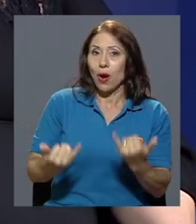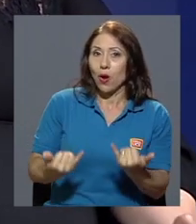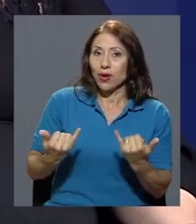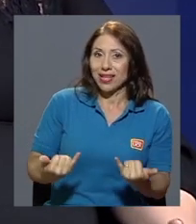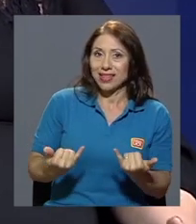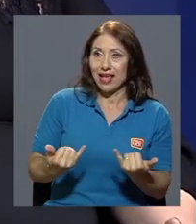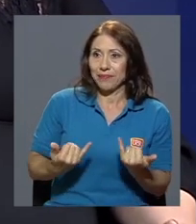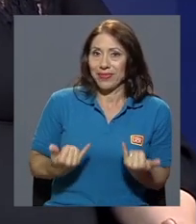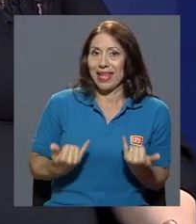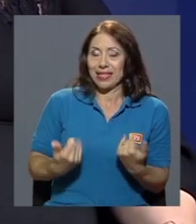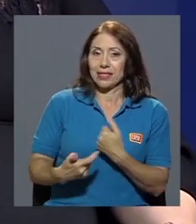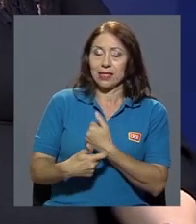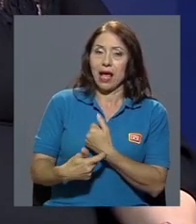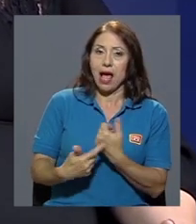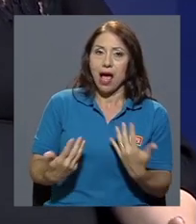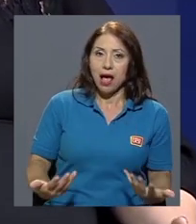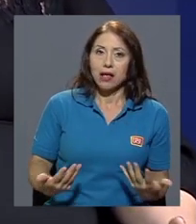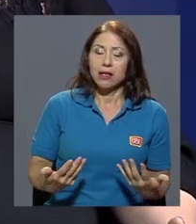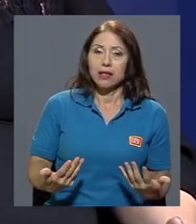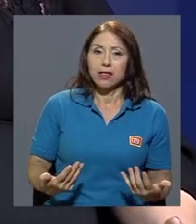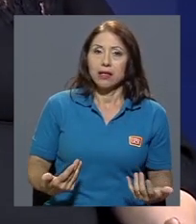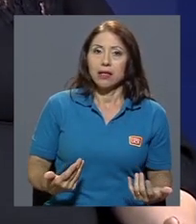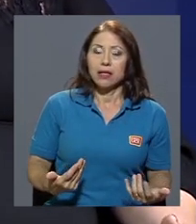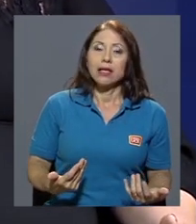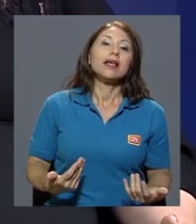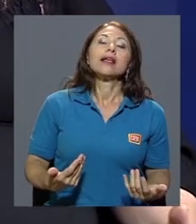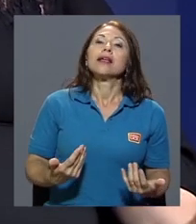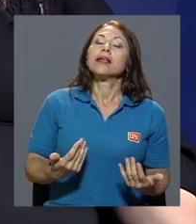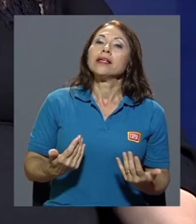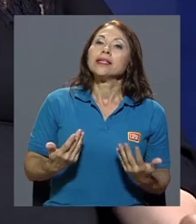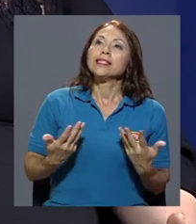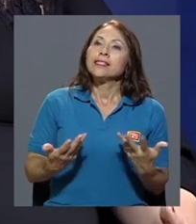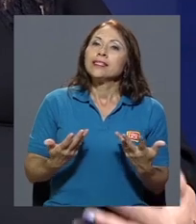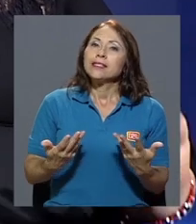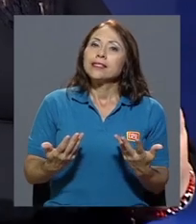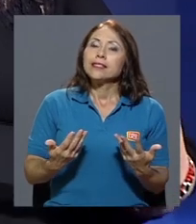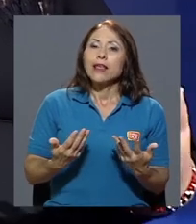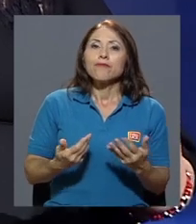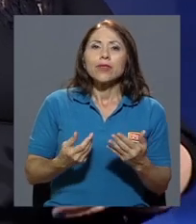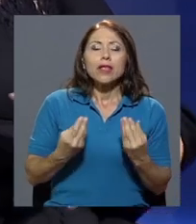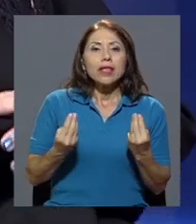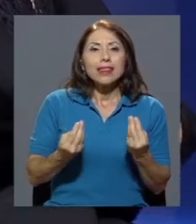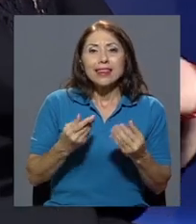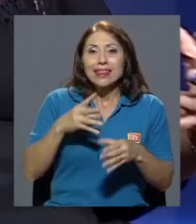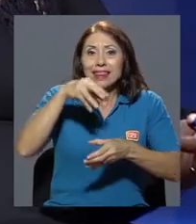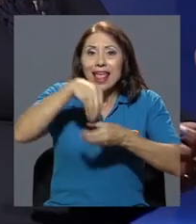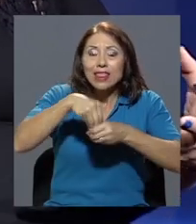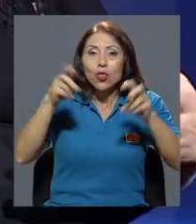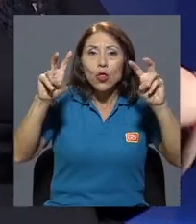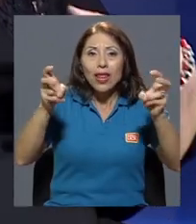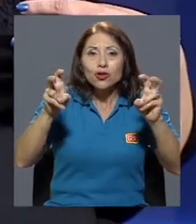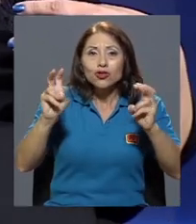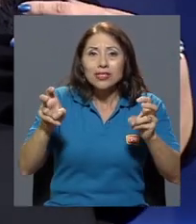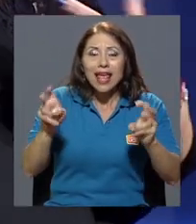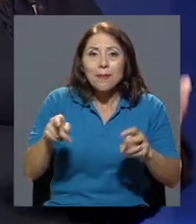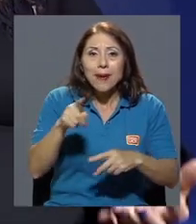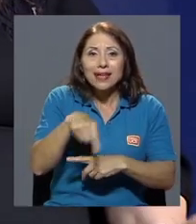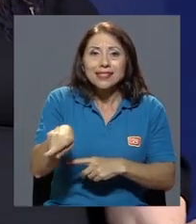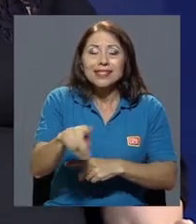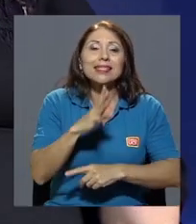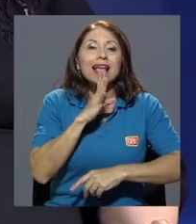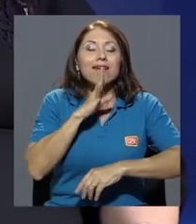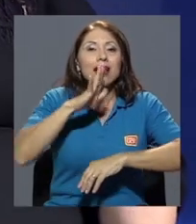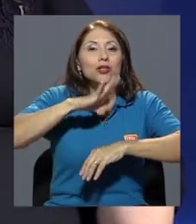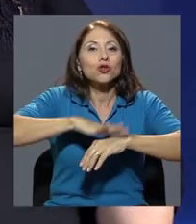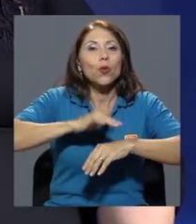ahorita a estas alturas se forzó o se ha hablado dentro de los temas una